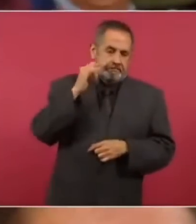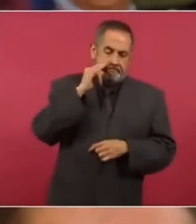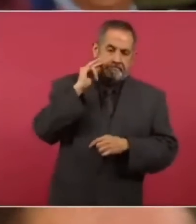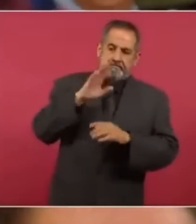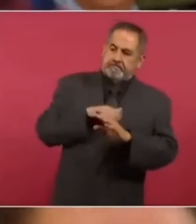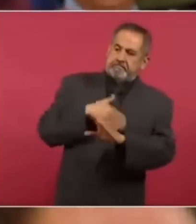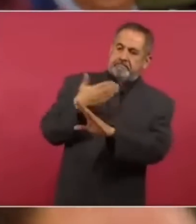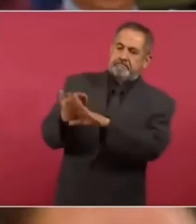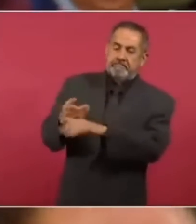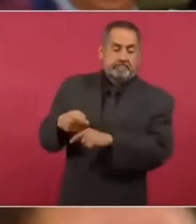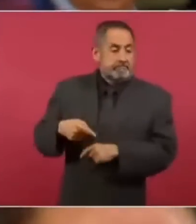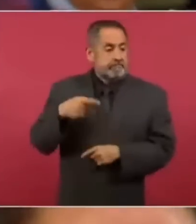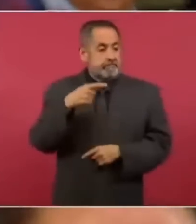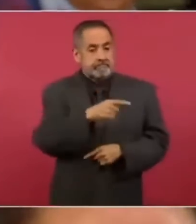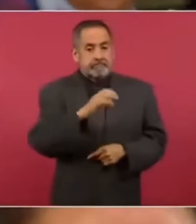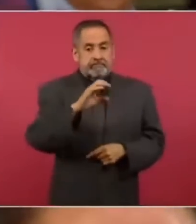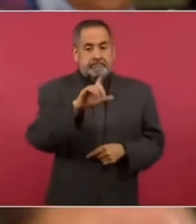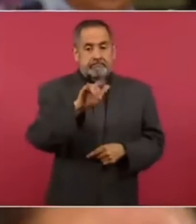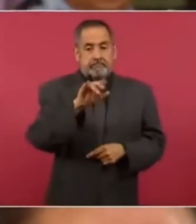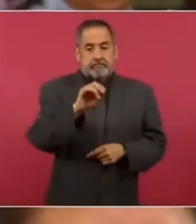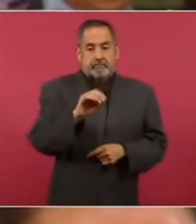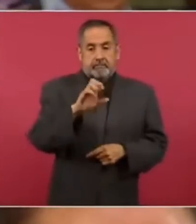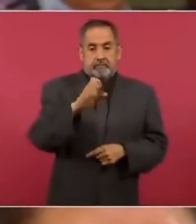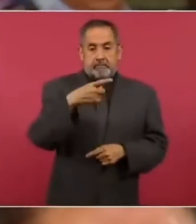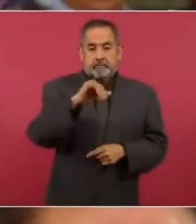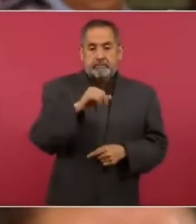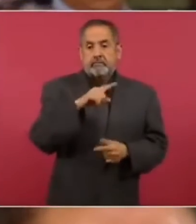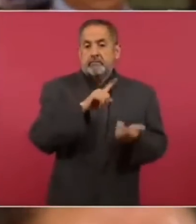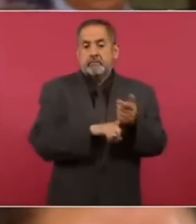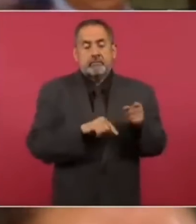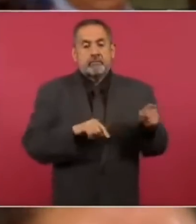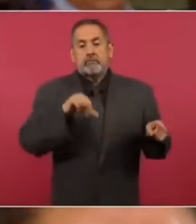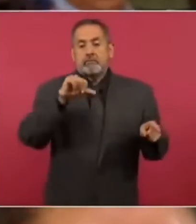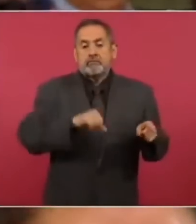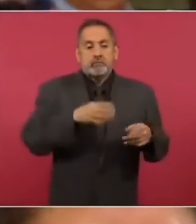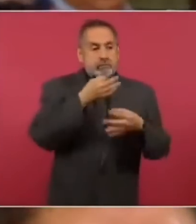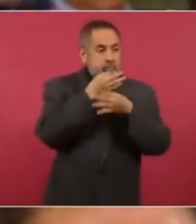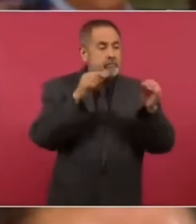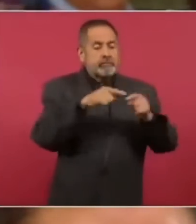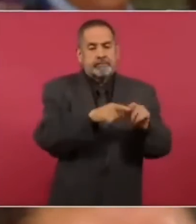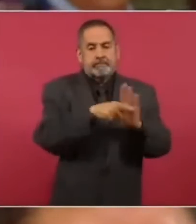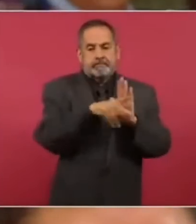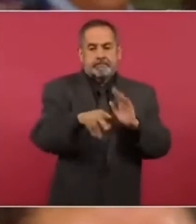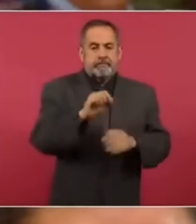tener Claudio X. González. El día de hoy sale, sin embargo,